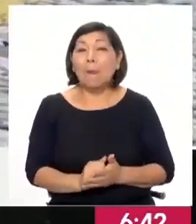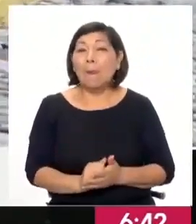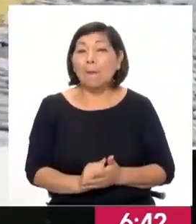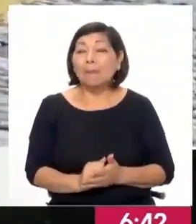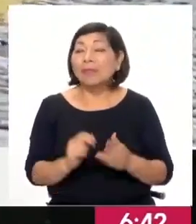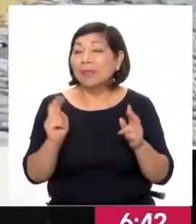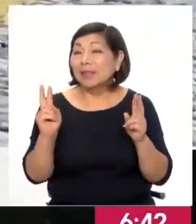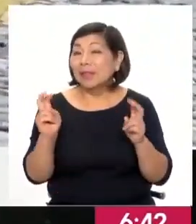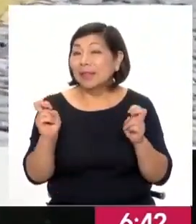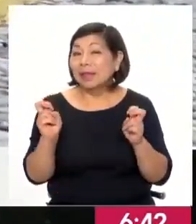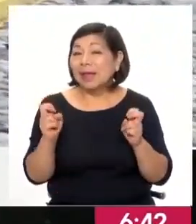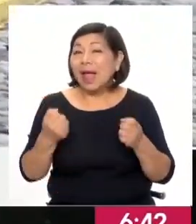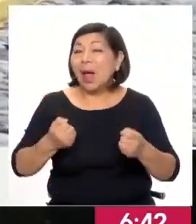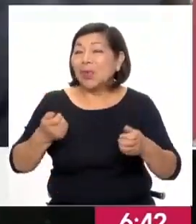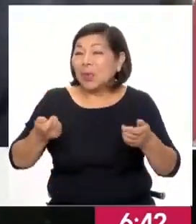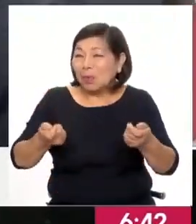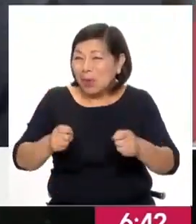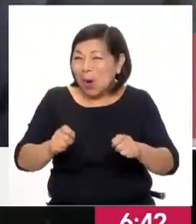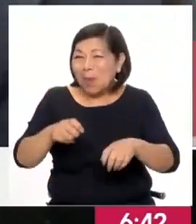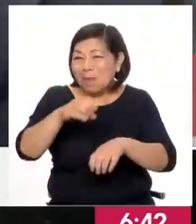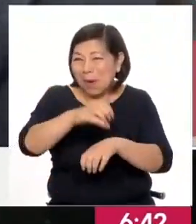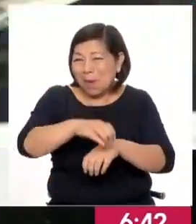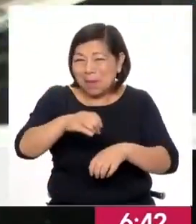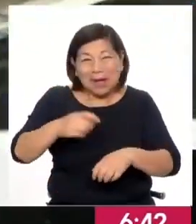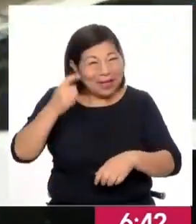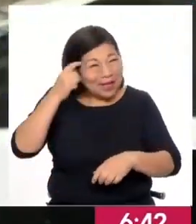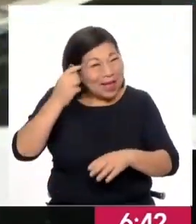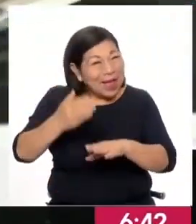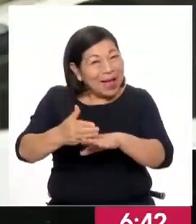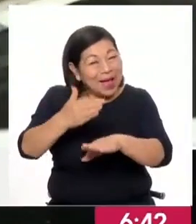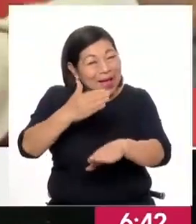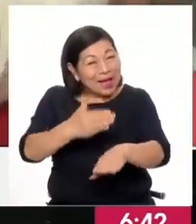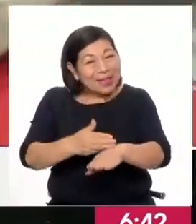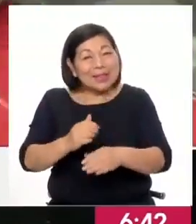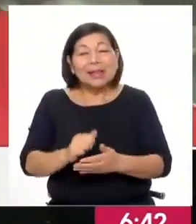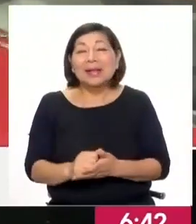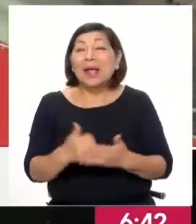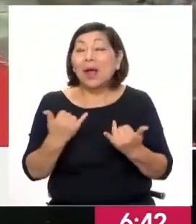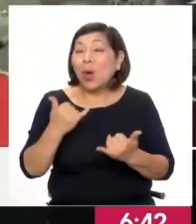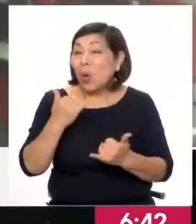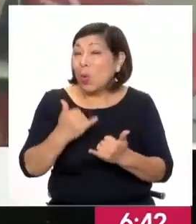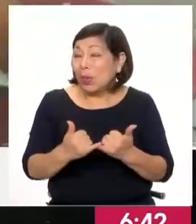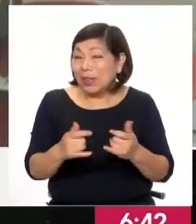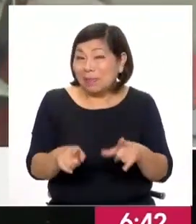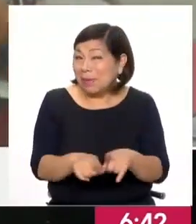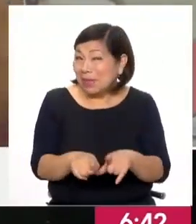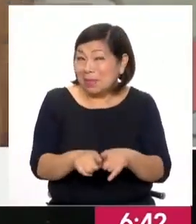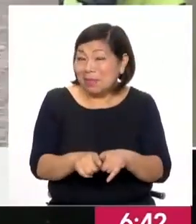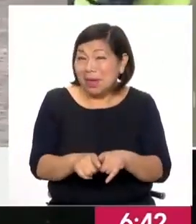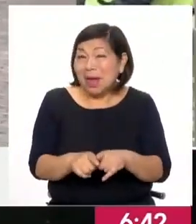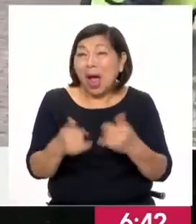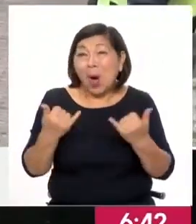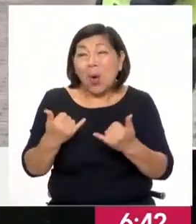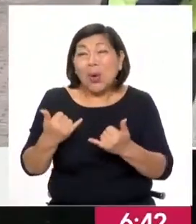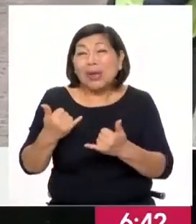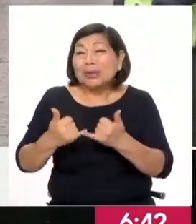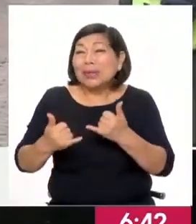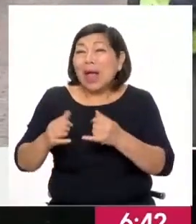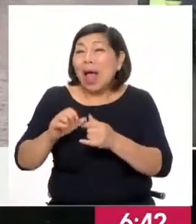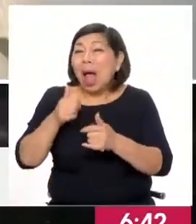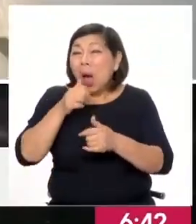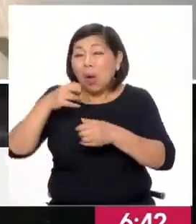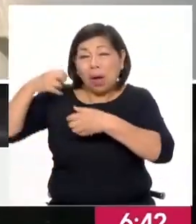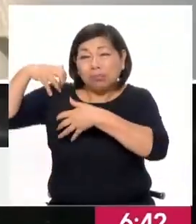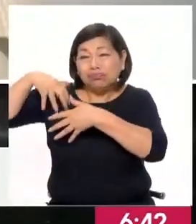el tema de bloqueo de carreteras, el tema del abastecimiento, o incluso ahora último también los huaycos, ¿no? Y hay unos que están